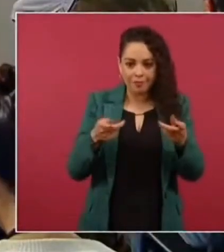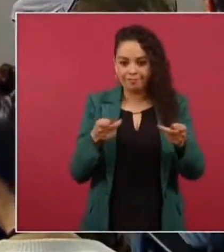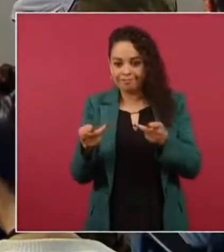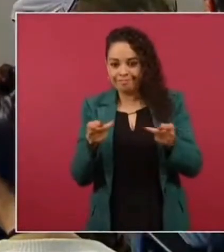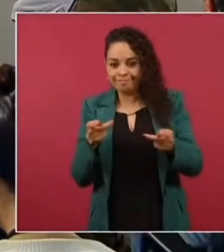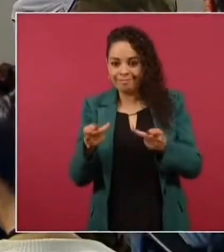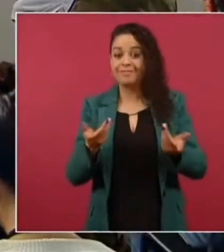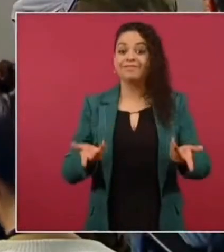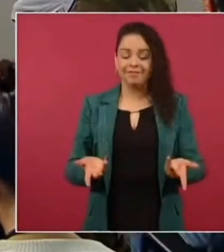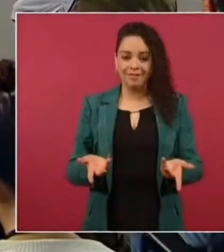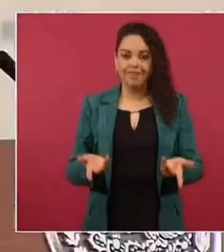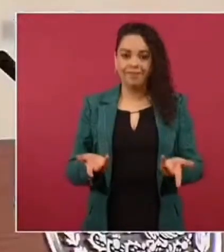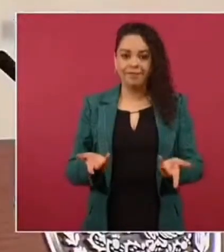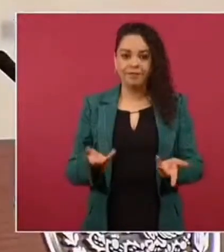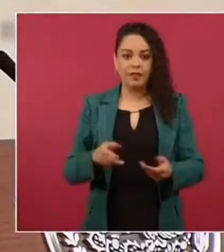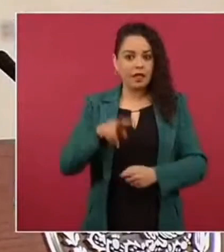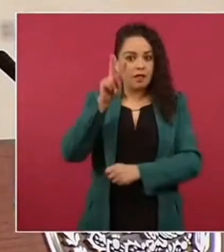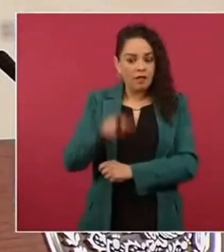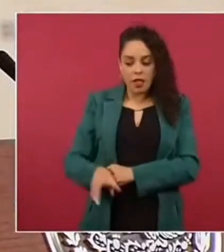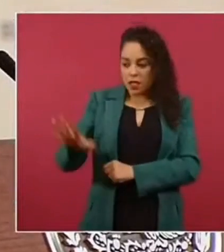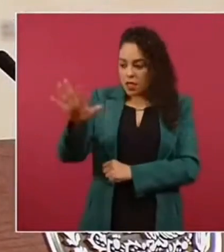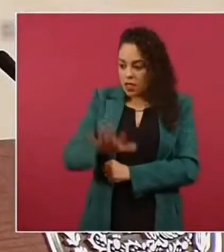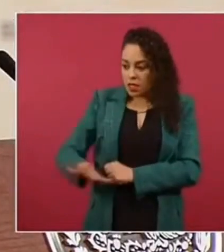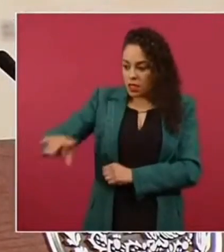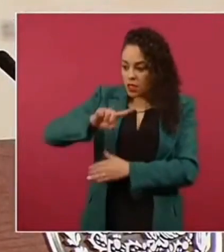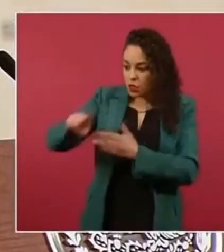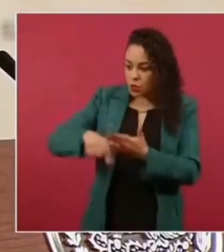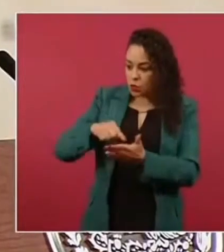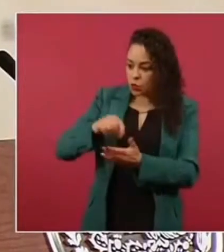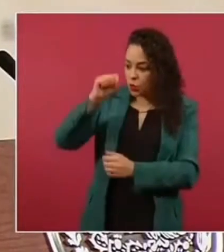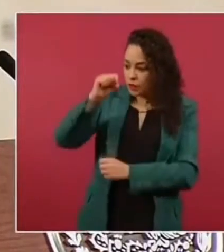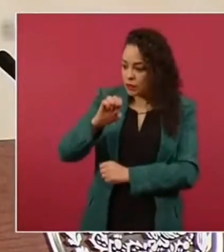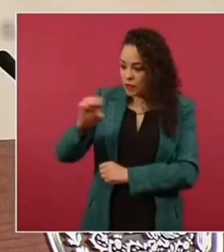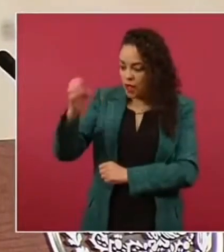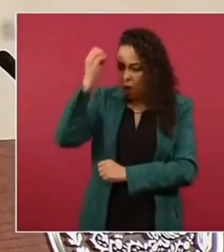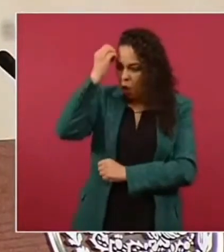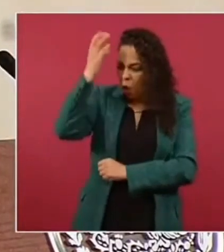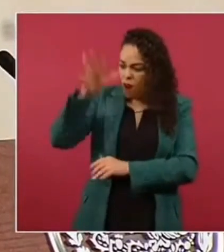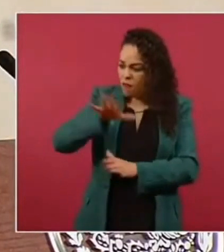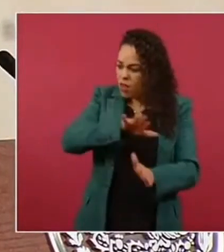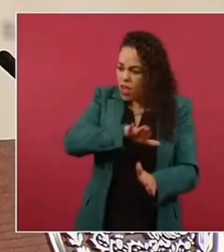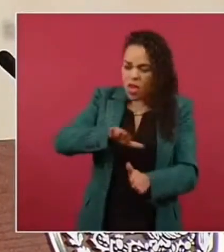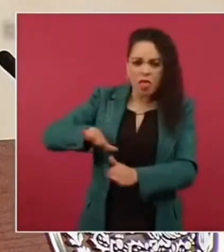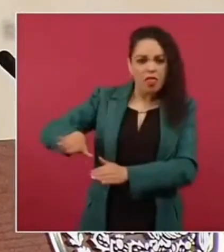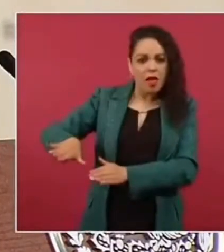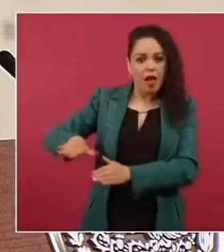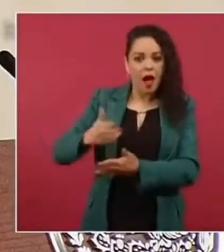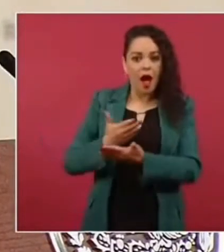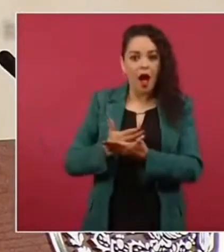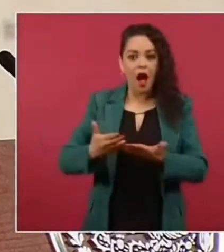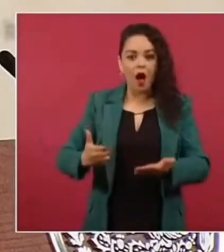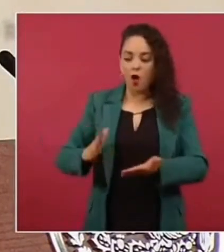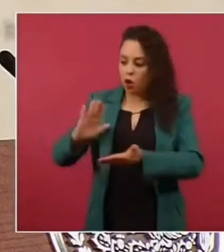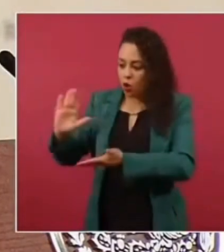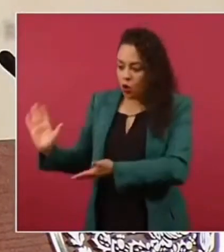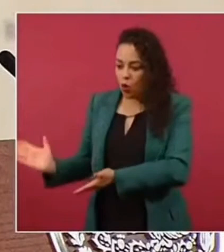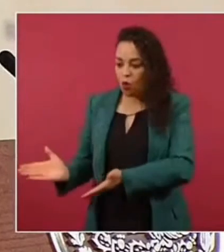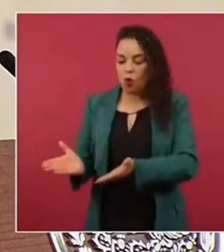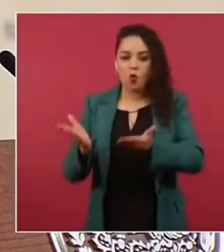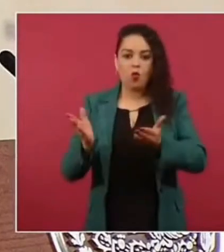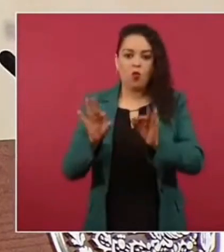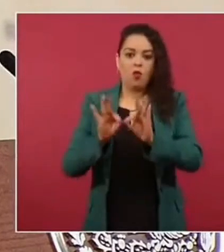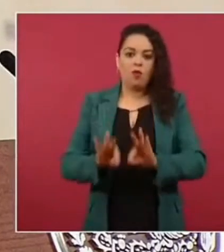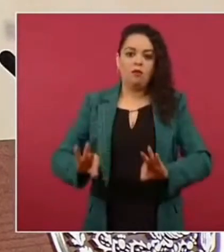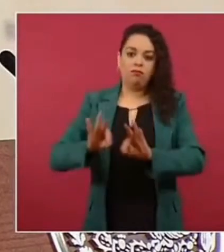esta parte que estaba olvidada del sureste pues hoy florece y tiene una derrama económica importante